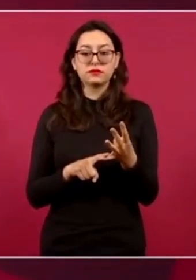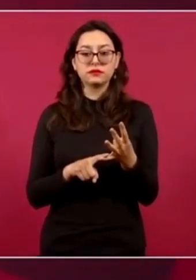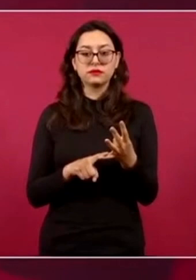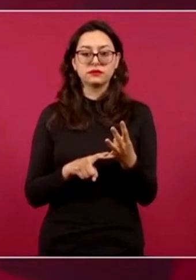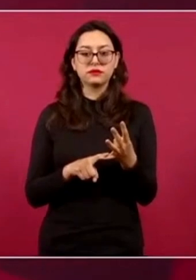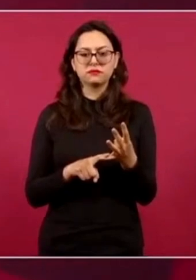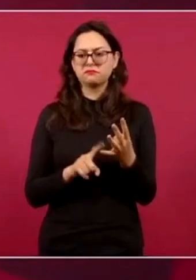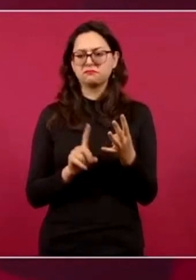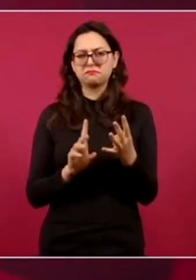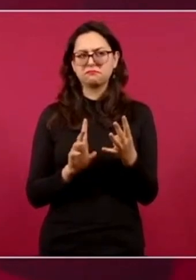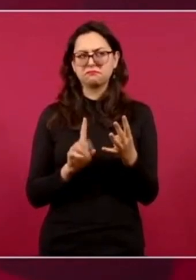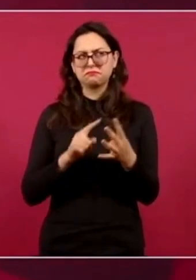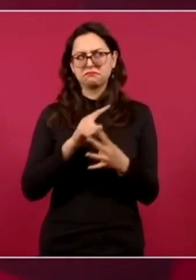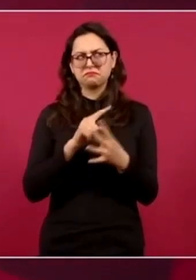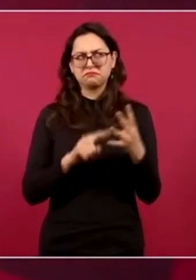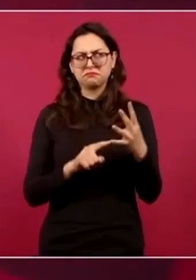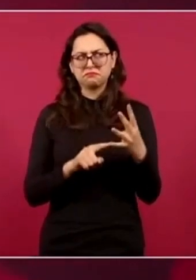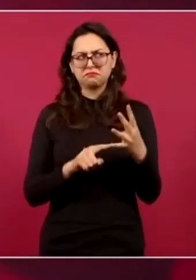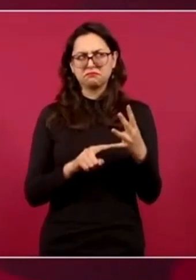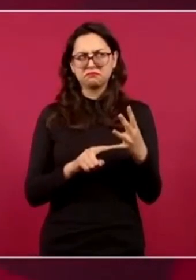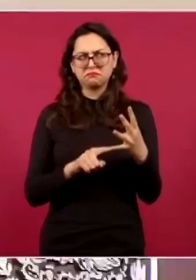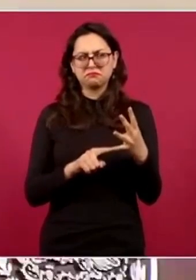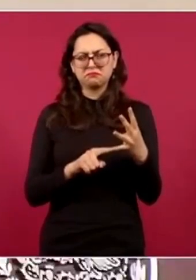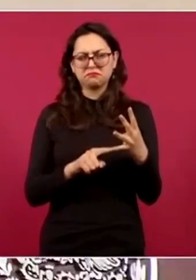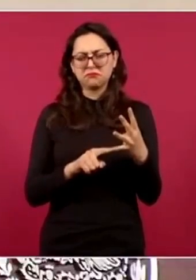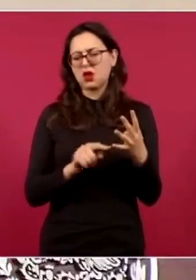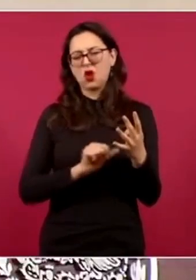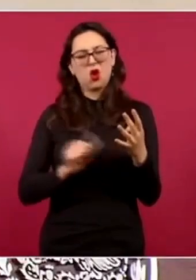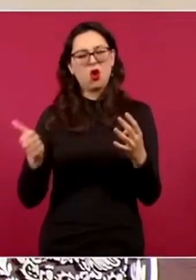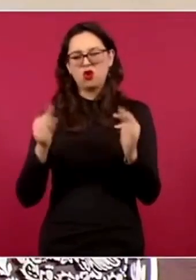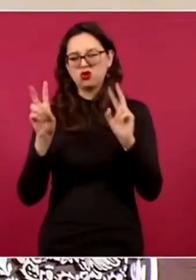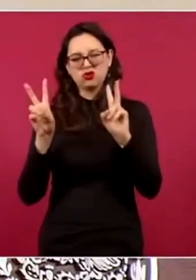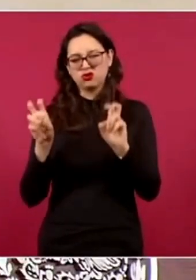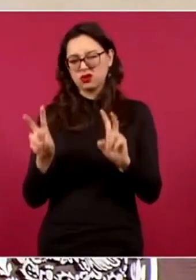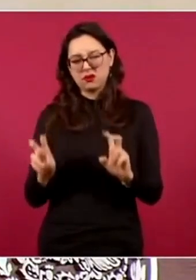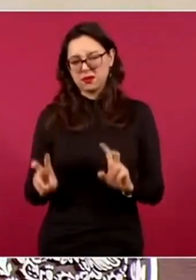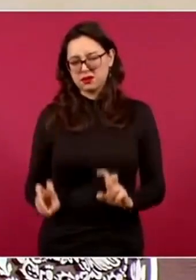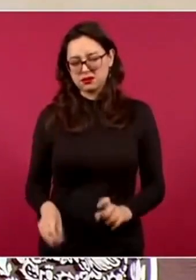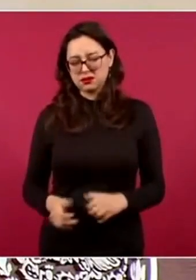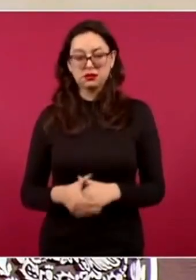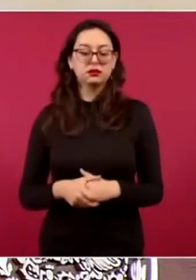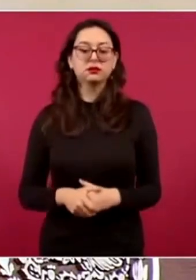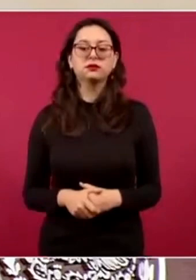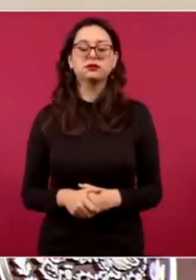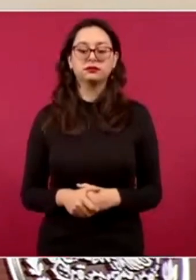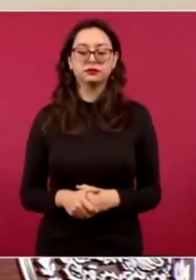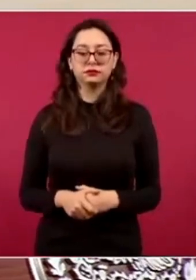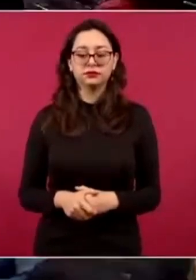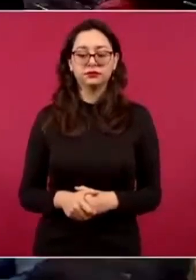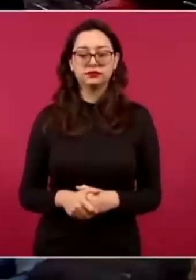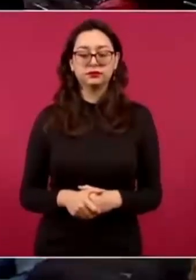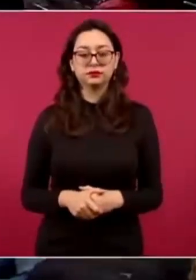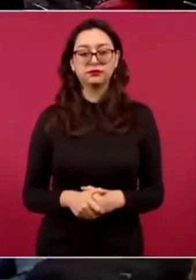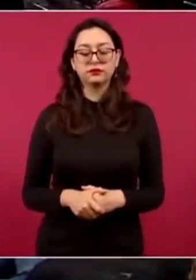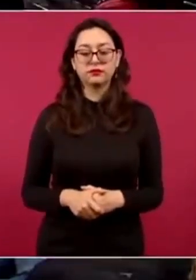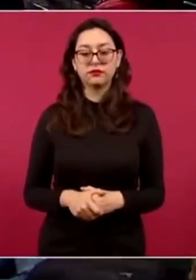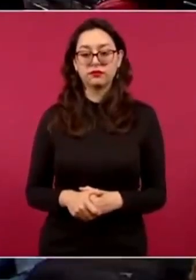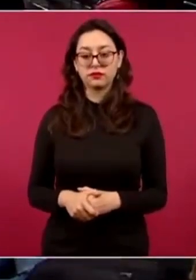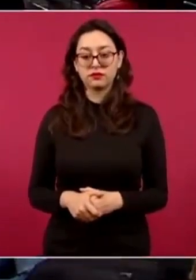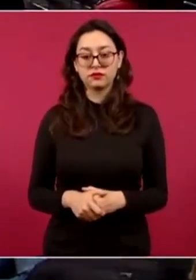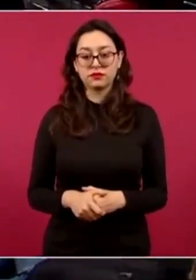Básicamente, o vamos a tratar varios temas con ellos. Vienen senadores